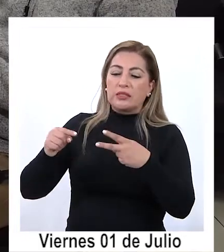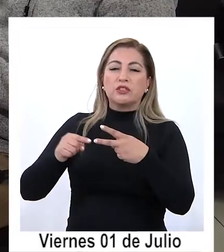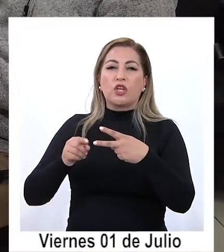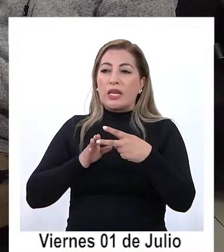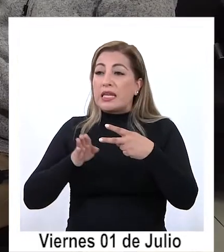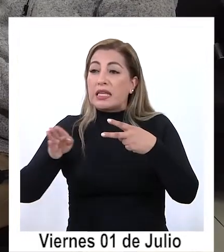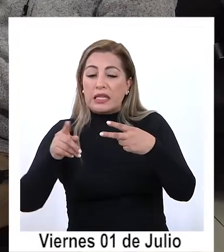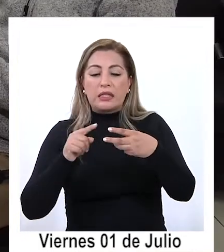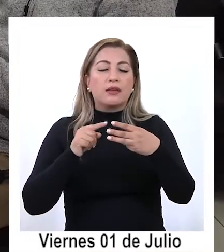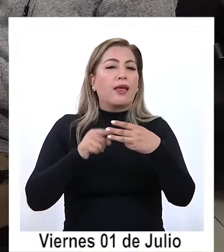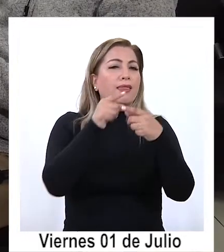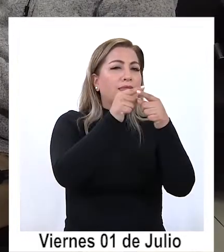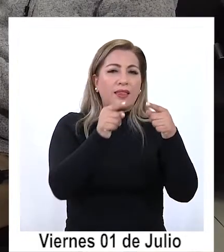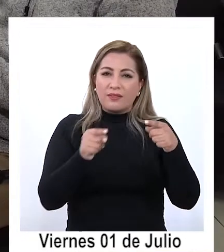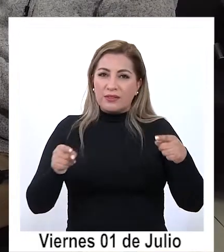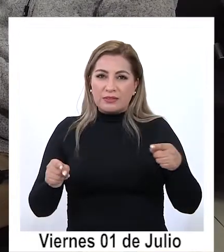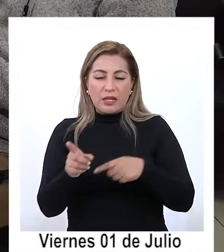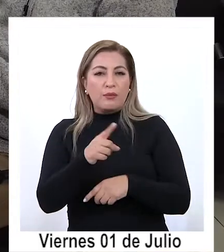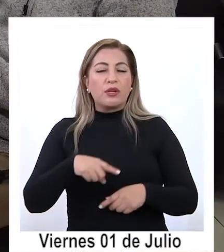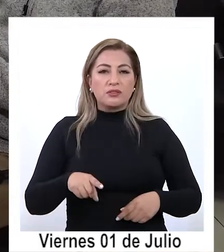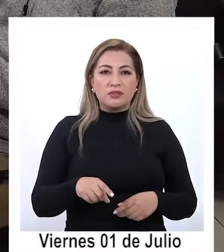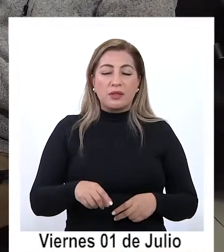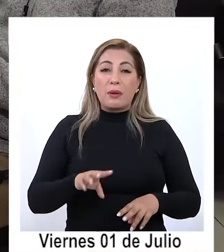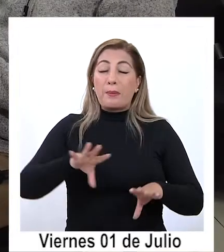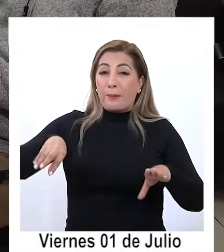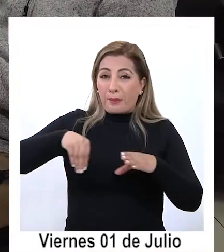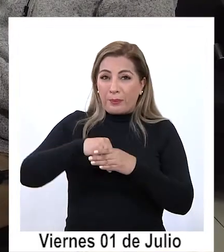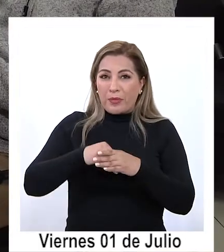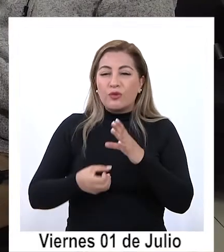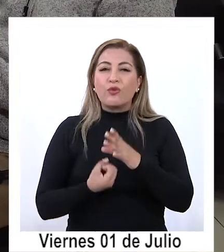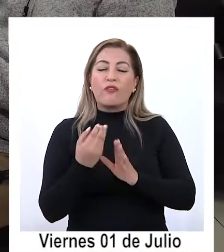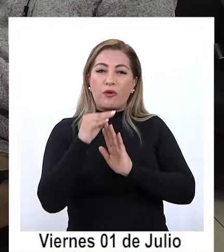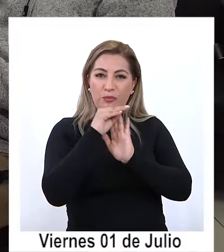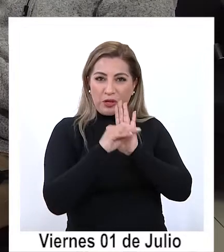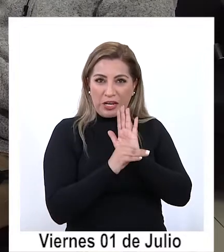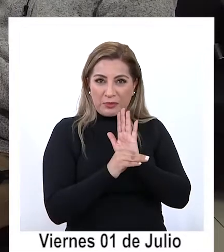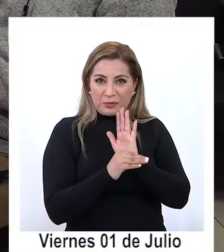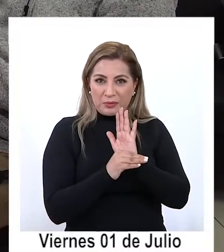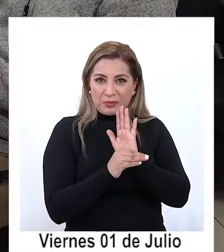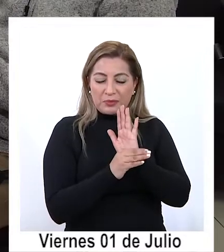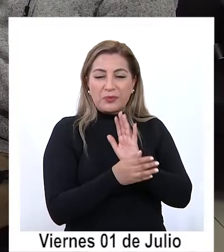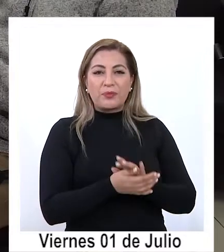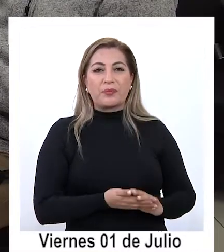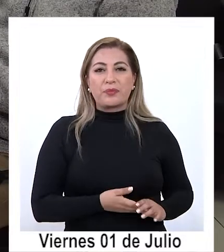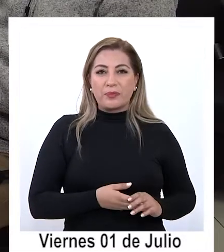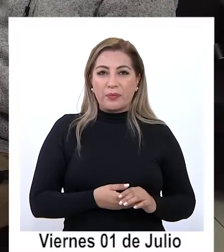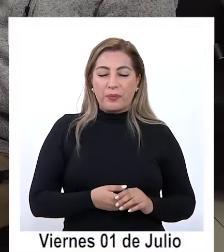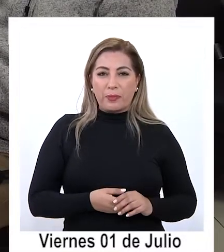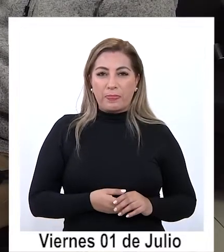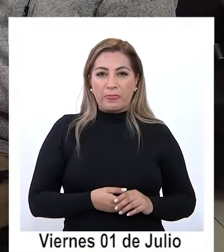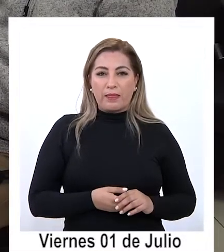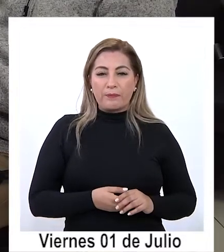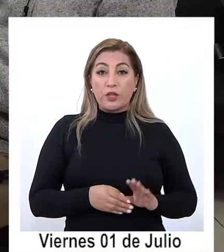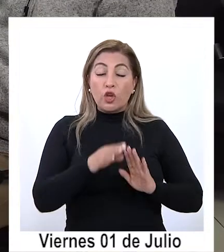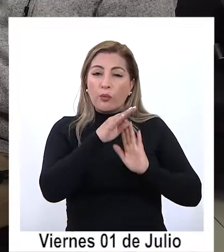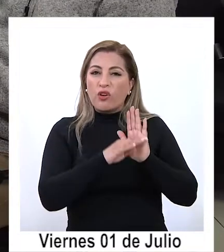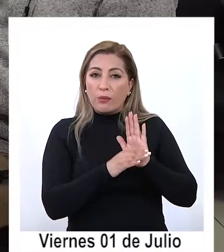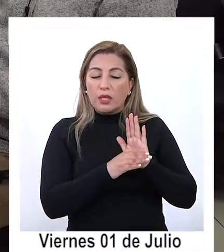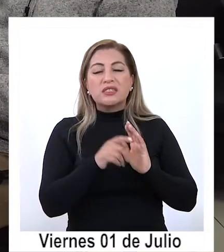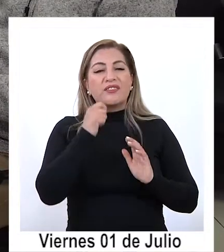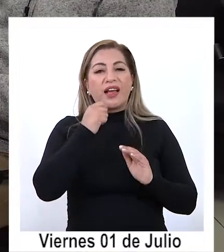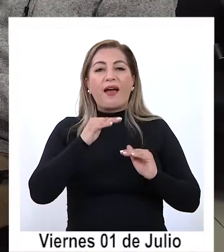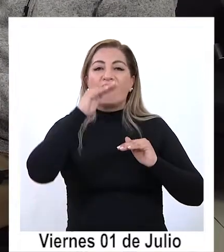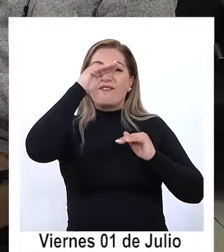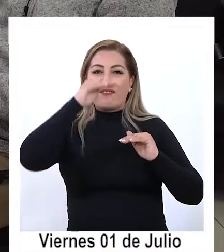distintas para poder también implementar estos programas y los programas cierto van a bajar sí